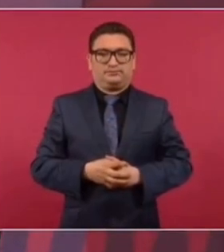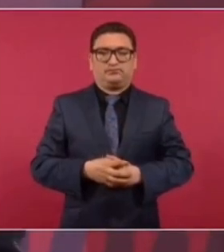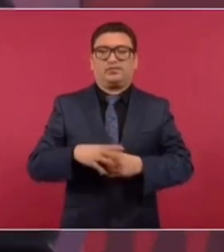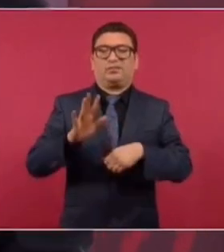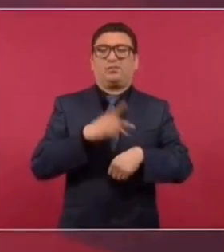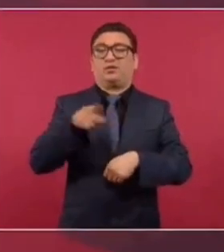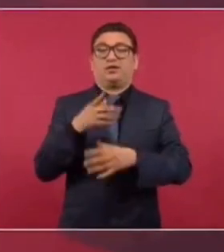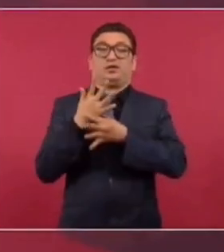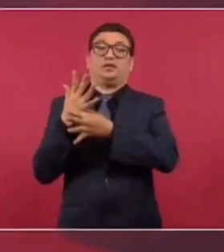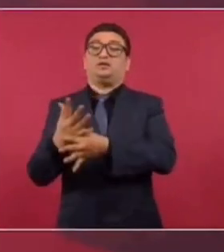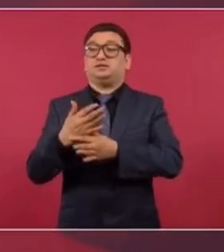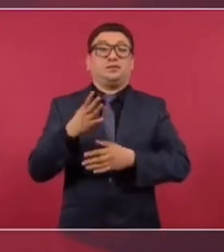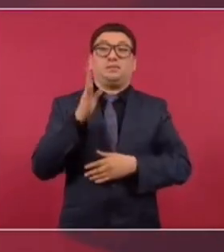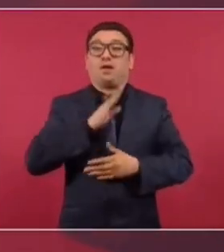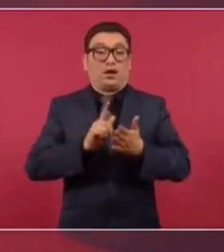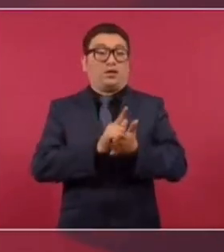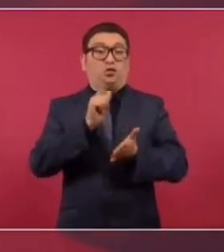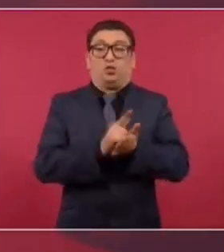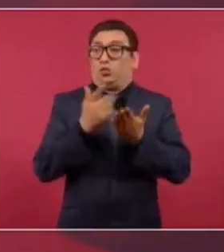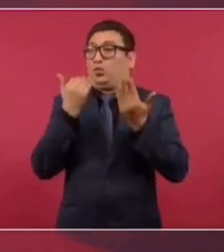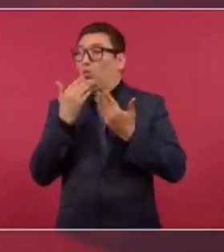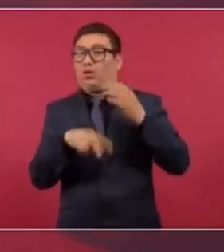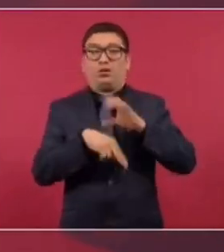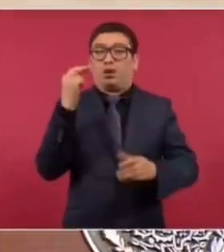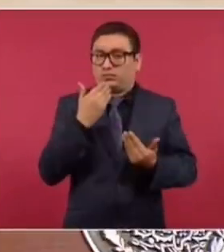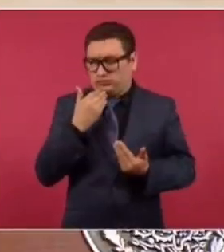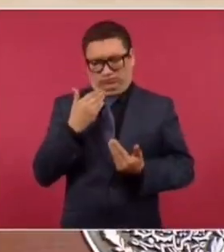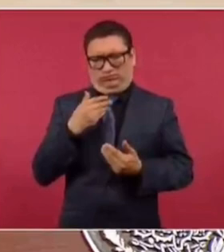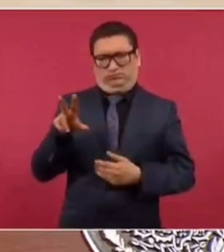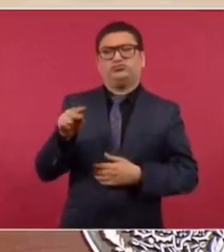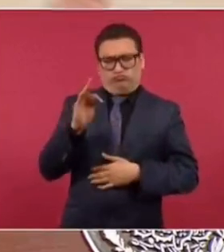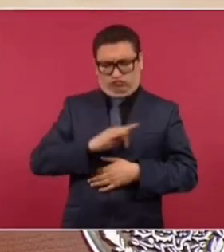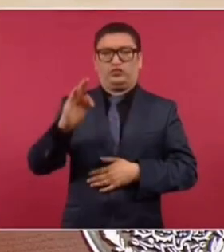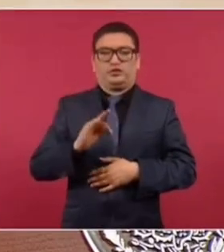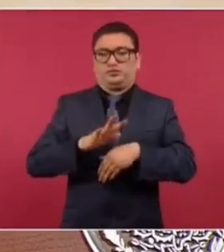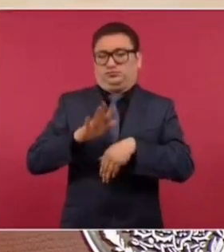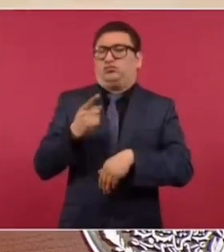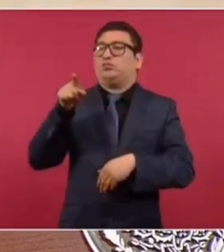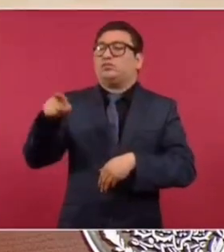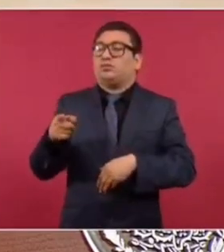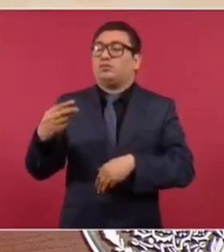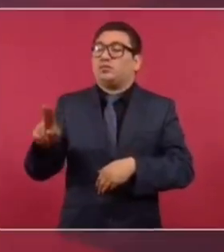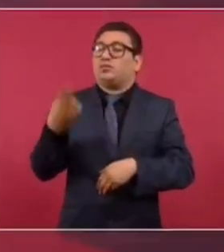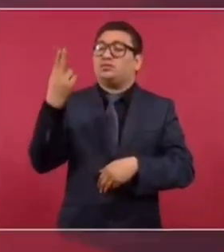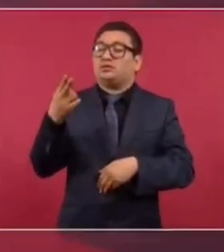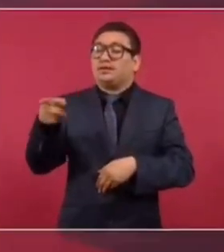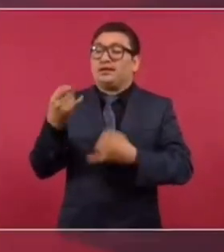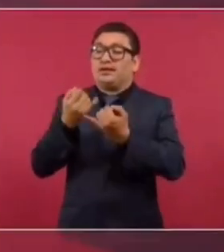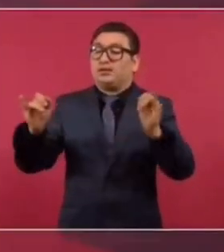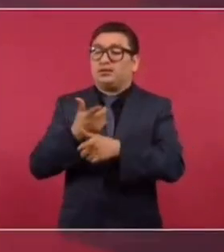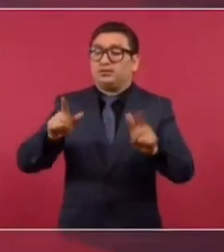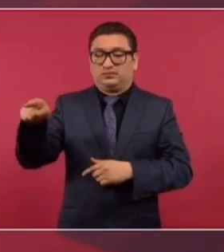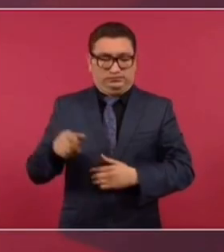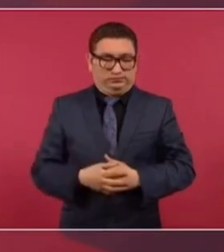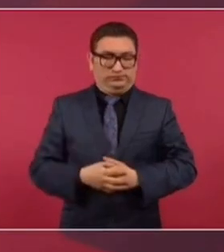Porque también están diciendo, es que hay vacío legal. No, sí se puede. Primero, porque es autónomo la universidad.